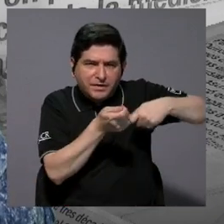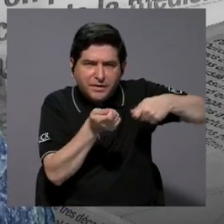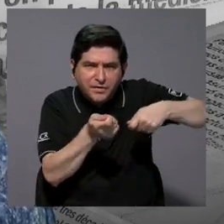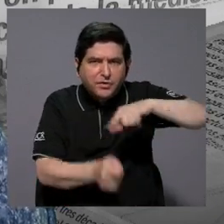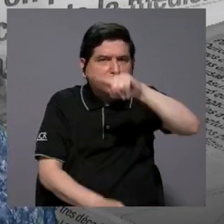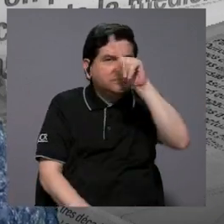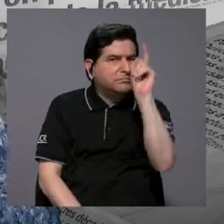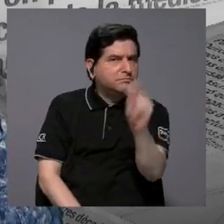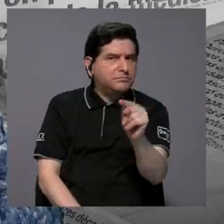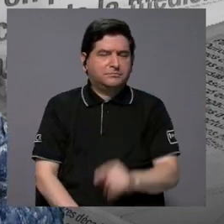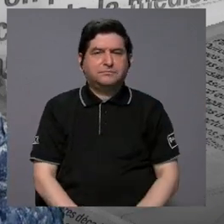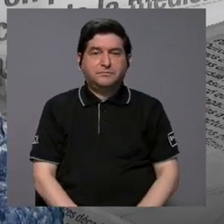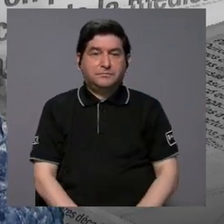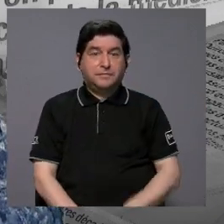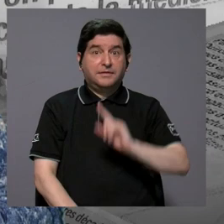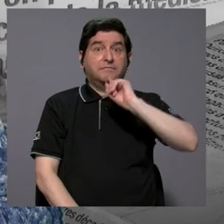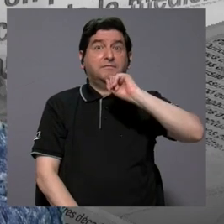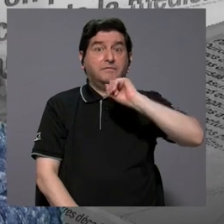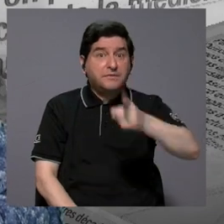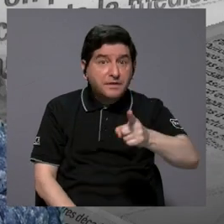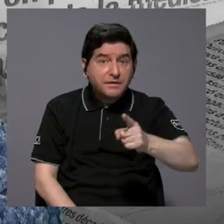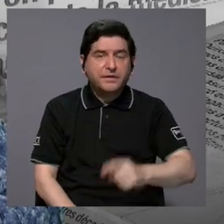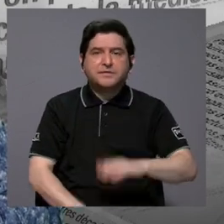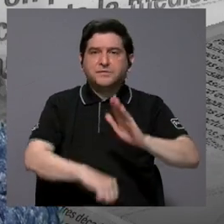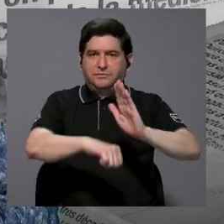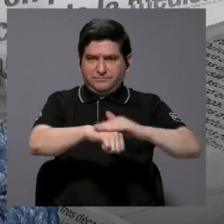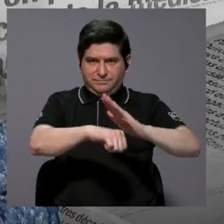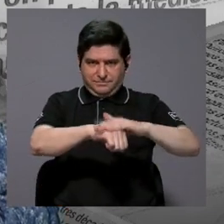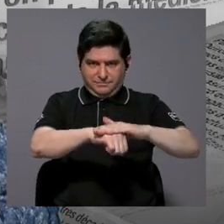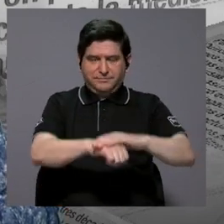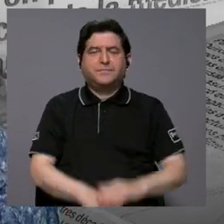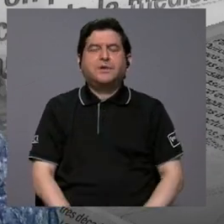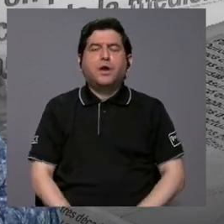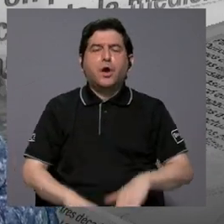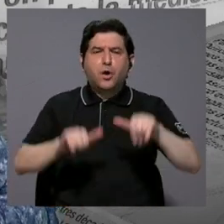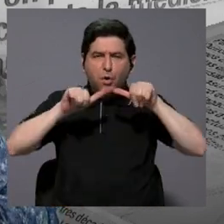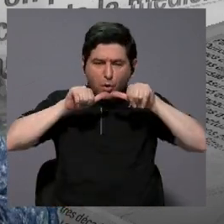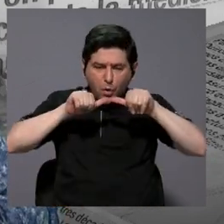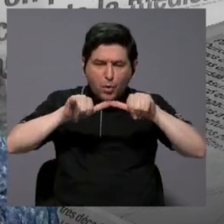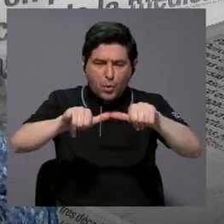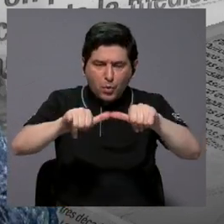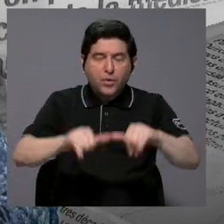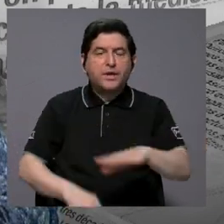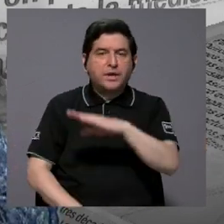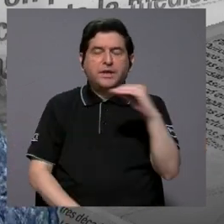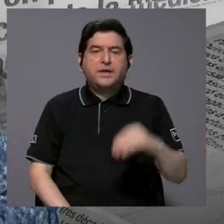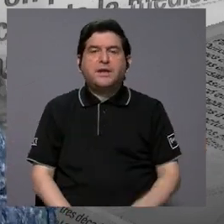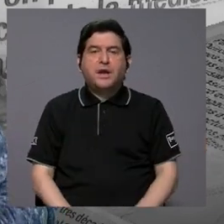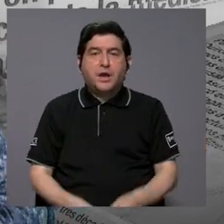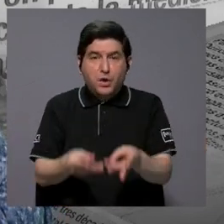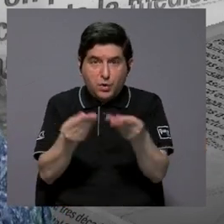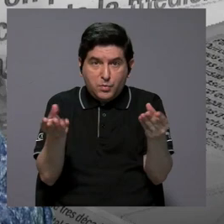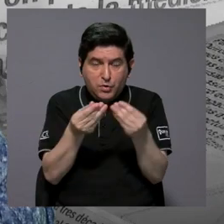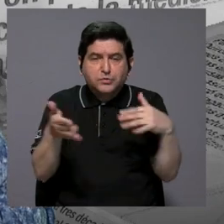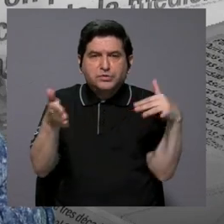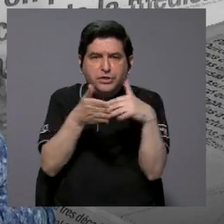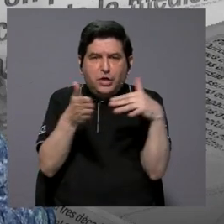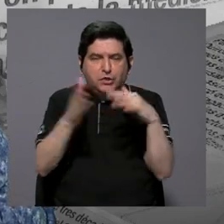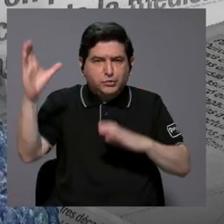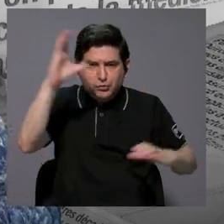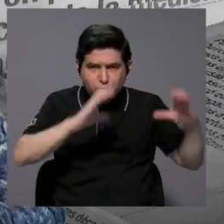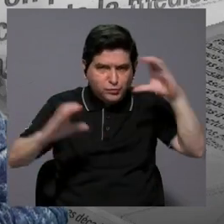arqueológico? Esa declaratoria ha permitido su conservación y además ha generado estudios